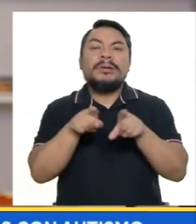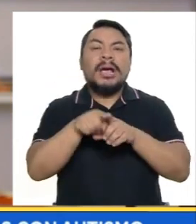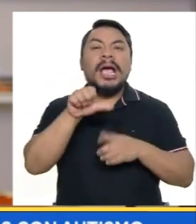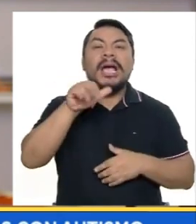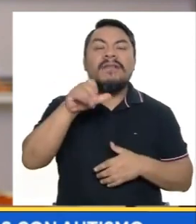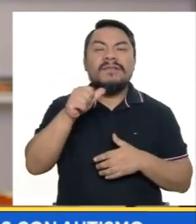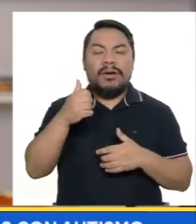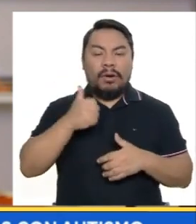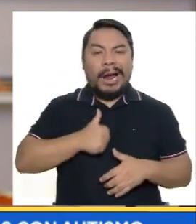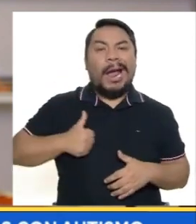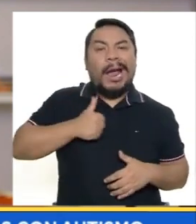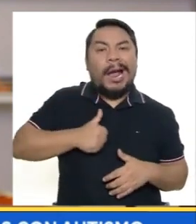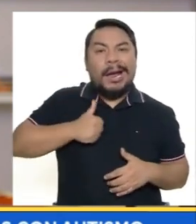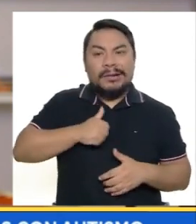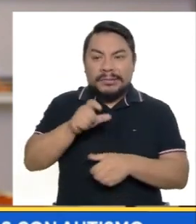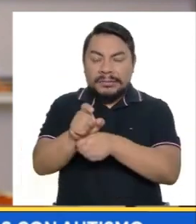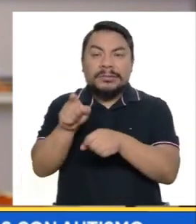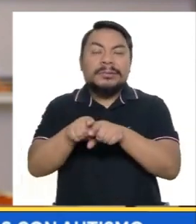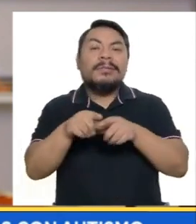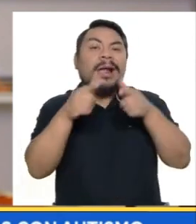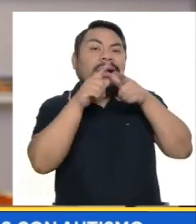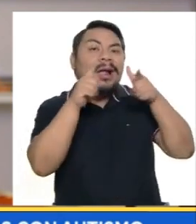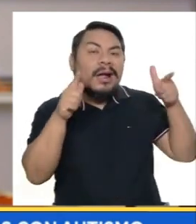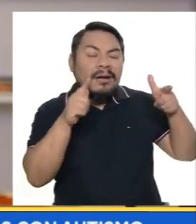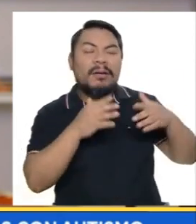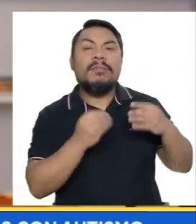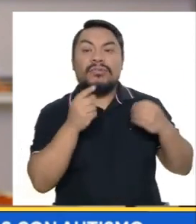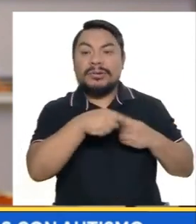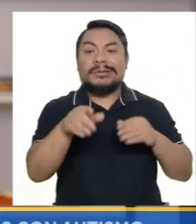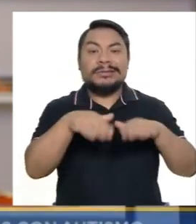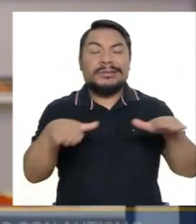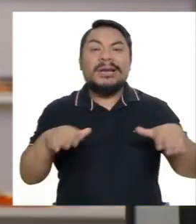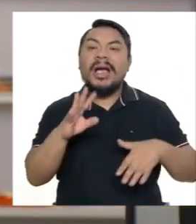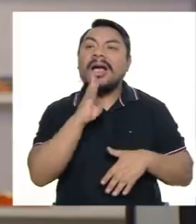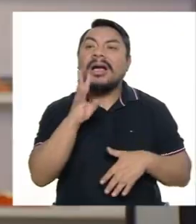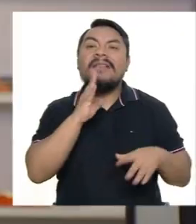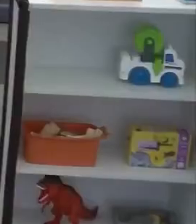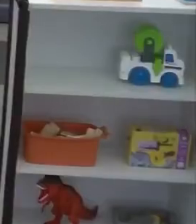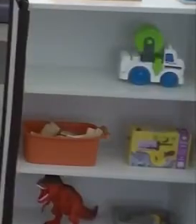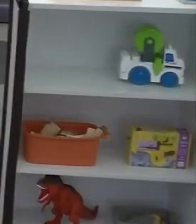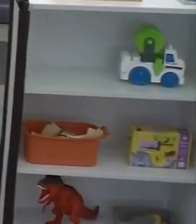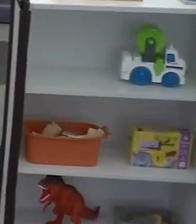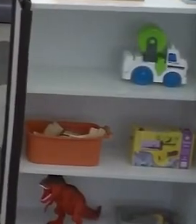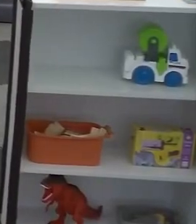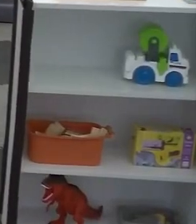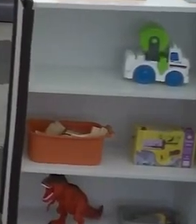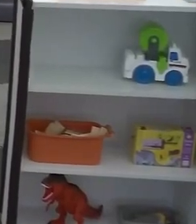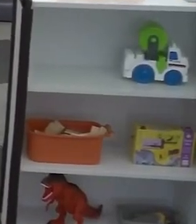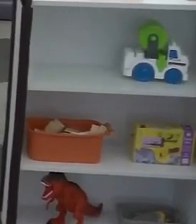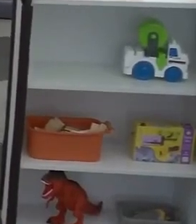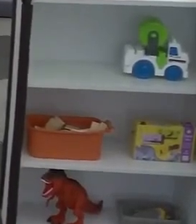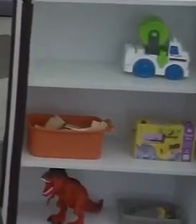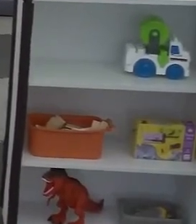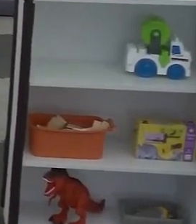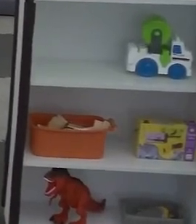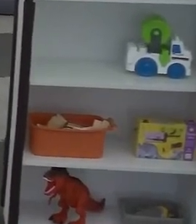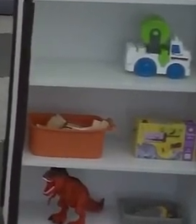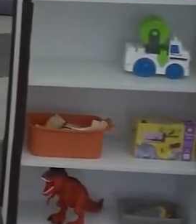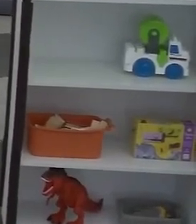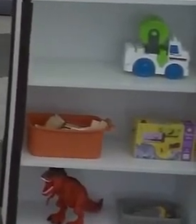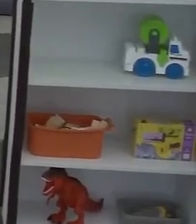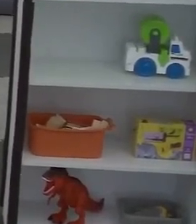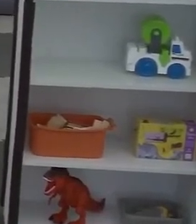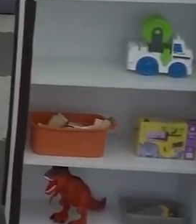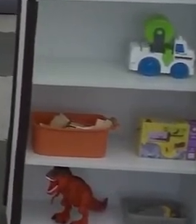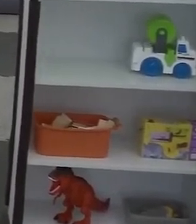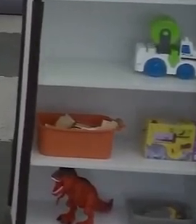conductual servicio también de los 100 lenguajes porque los niños se expresan de diferente forma ¡Ay! ¡Ay! ¡Ay! ¡Otra vez! ¡Abajo! ¡Abajo!